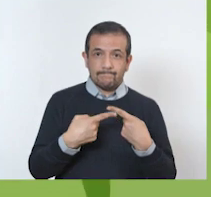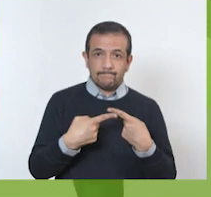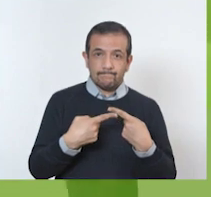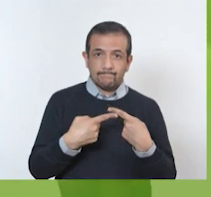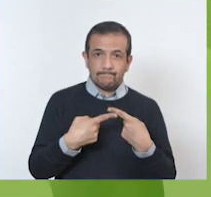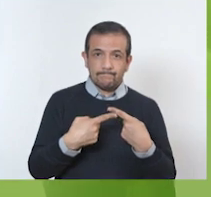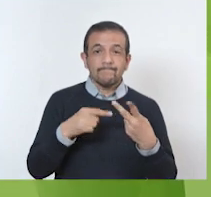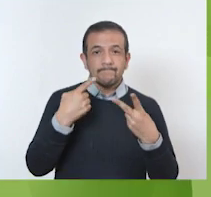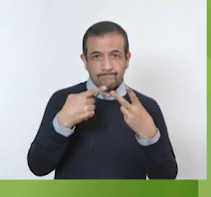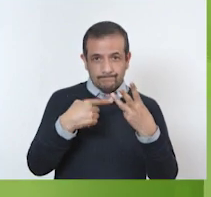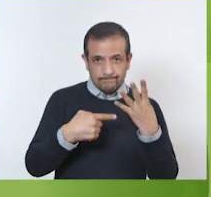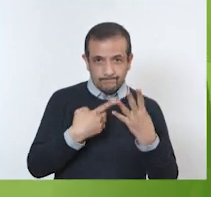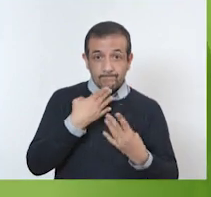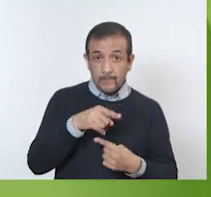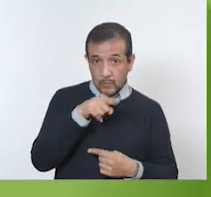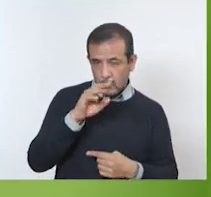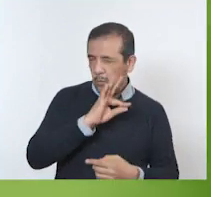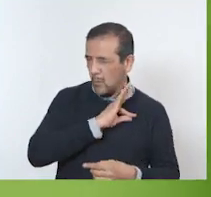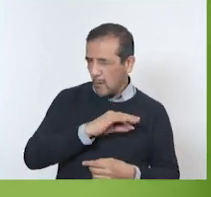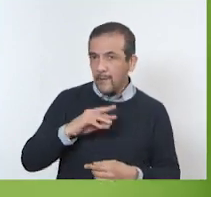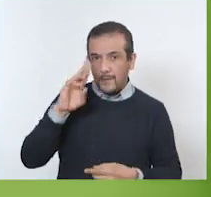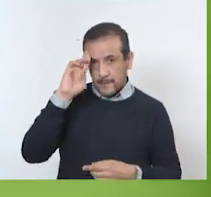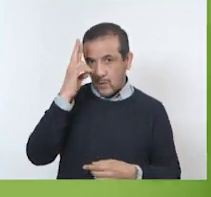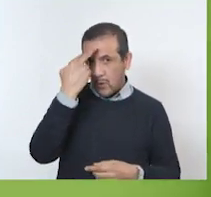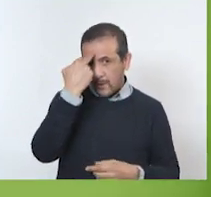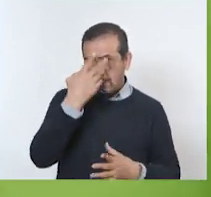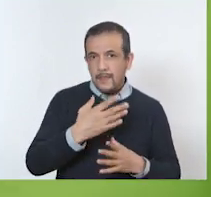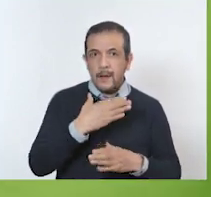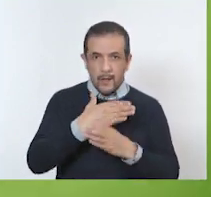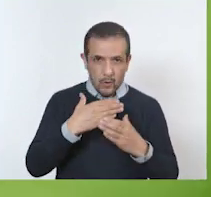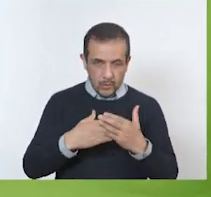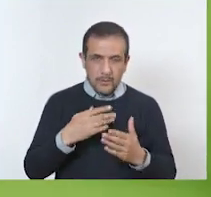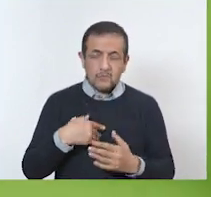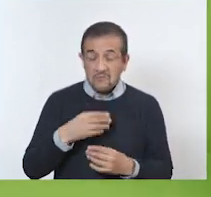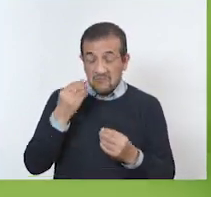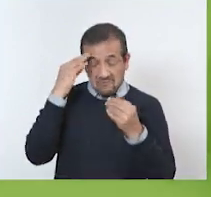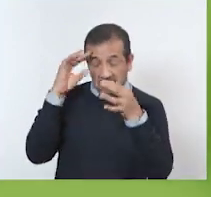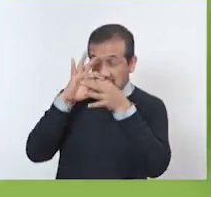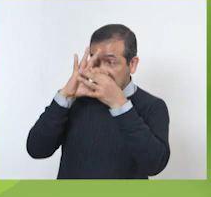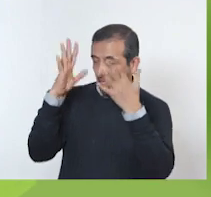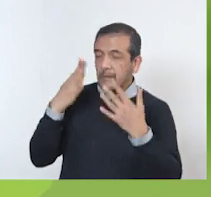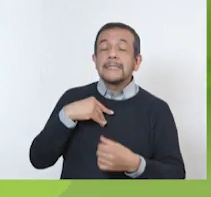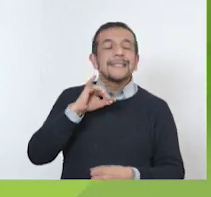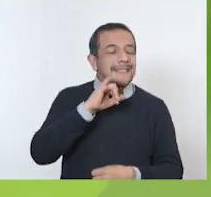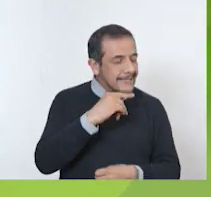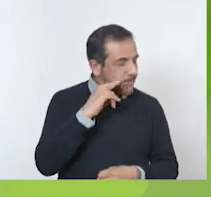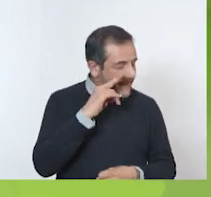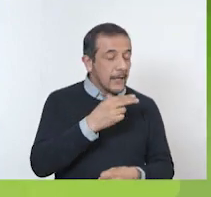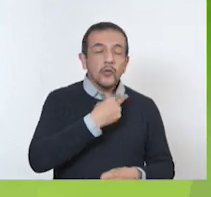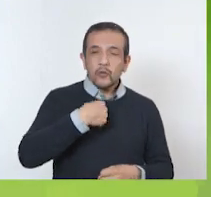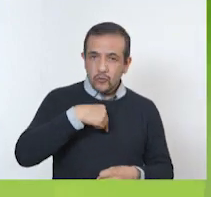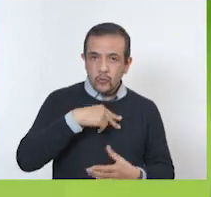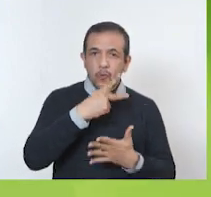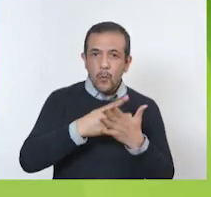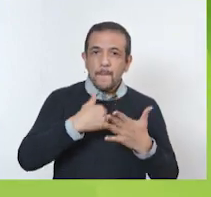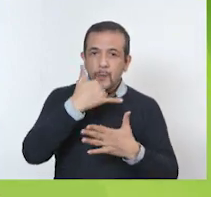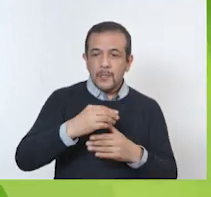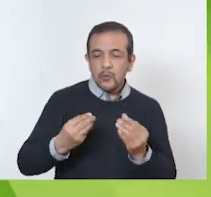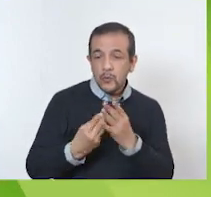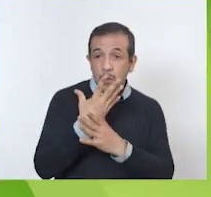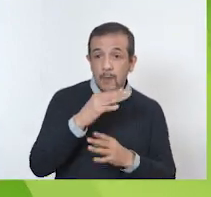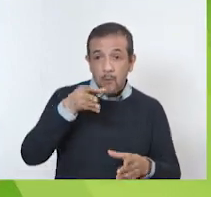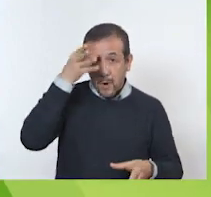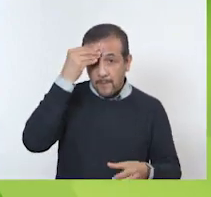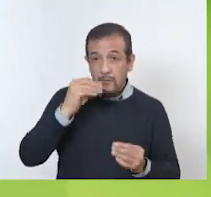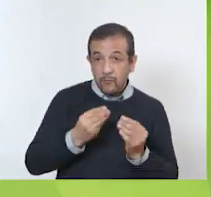¿Nos puedes recordar lo que hemos visto? Ya no me acuerdo. Claro. Estamos aprendiendo a hacer un nuevo proyecto de